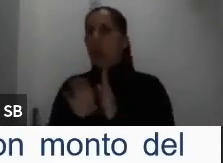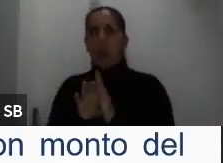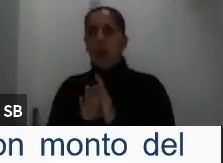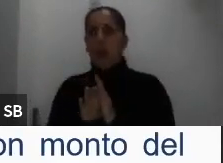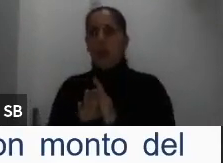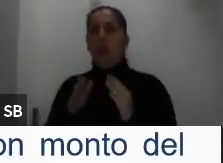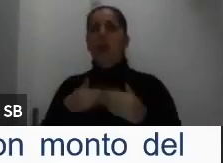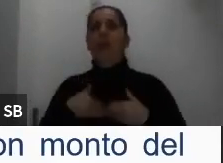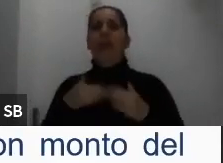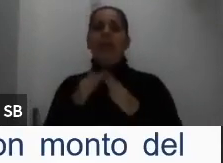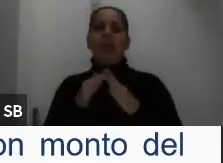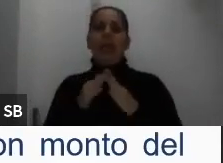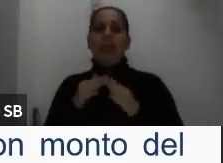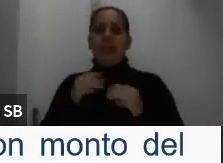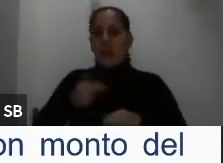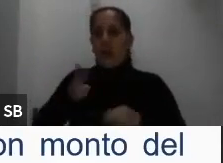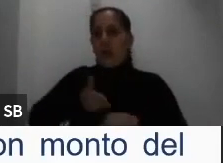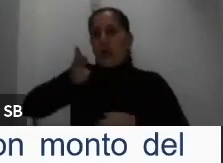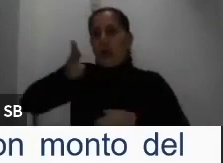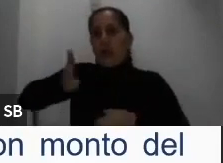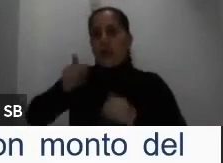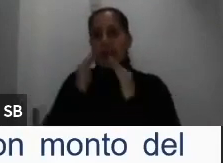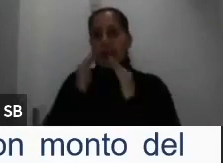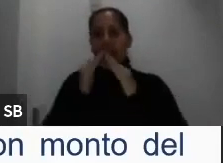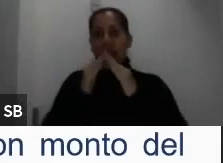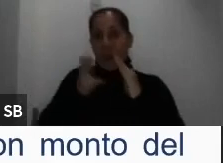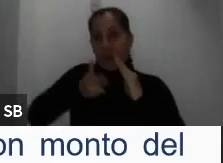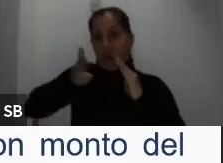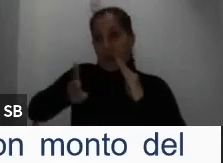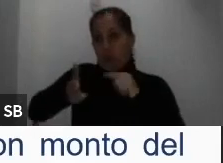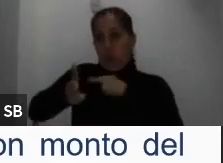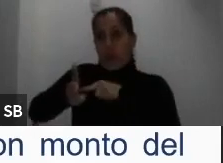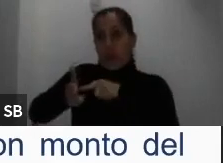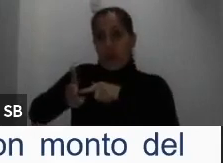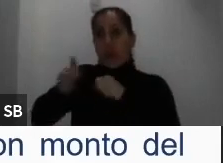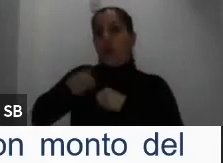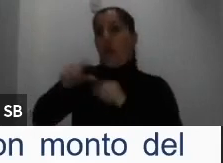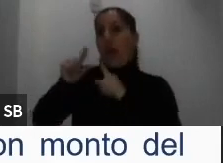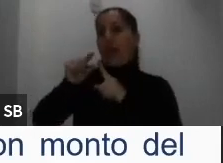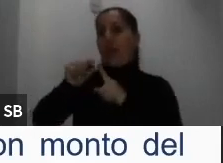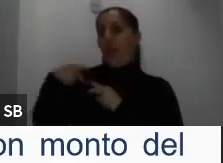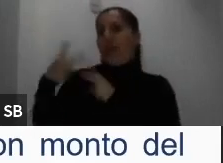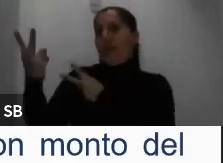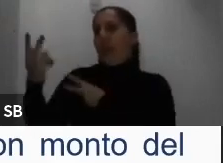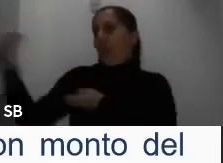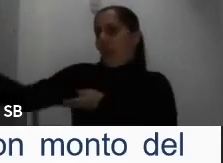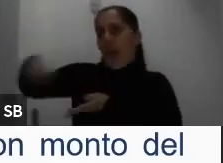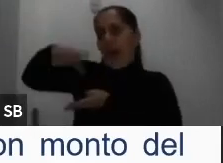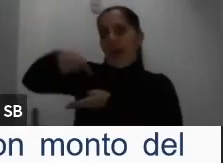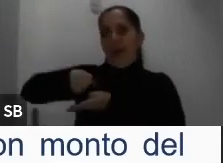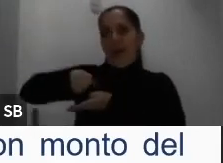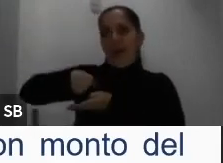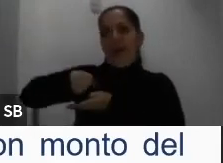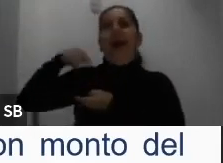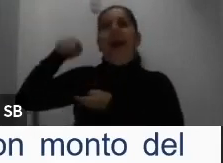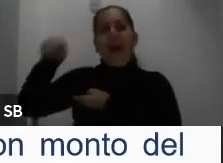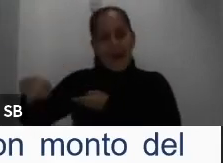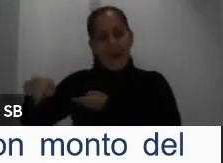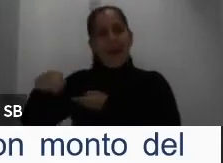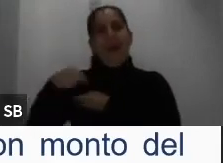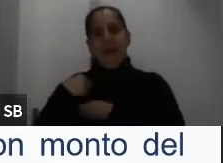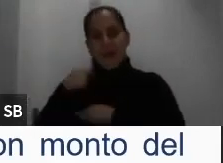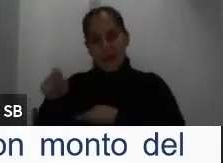casa alquilamos la cochera al vecino. Entonces, en esos casos, si no hay un contrato, entonces vamos a